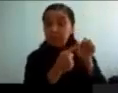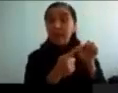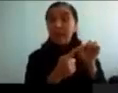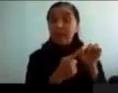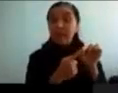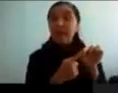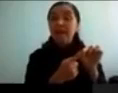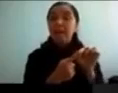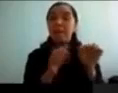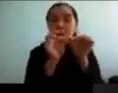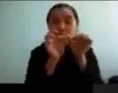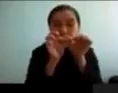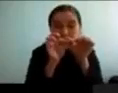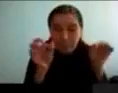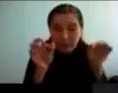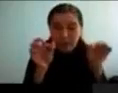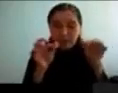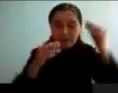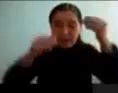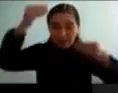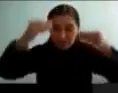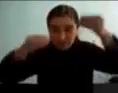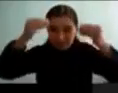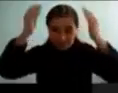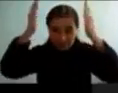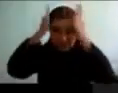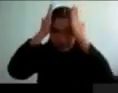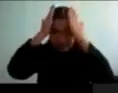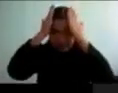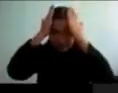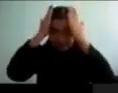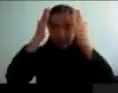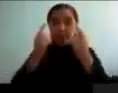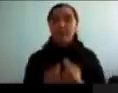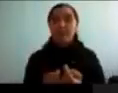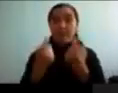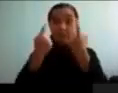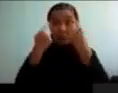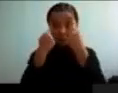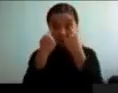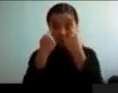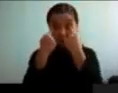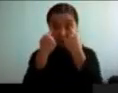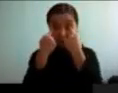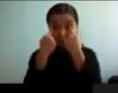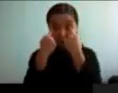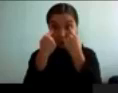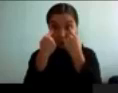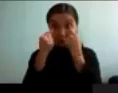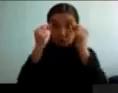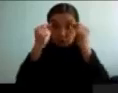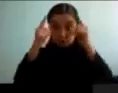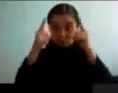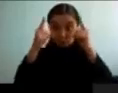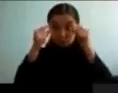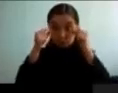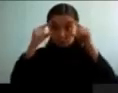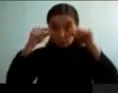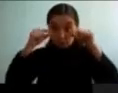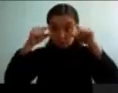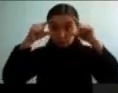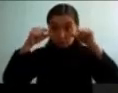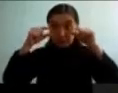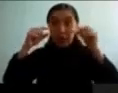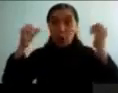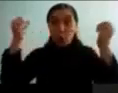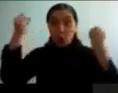definitivamente la liberación de la actividad noranérgica que es la pupila. La pupila no solamente varía con las variaciones del cambio de luz, sino que